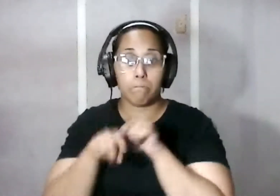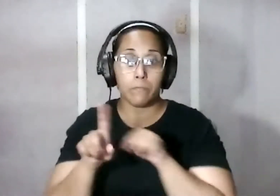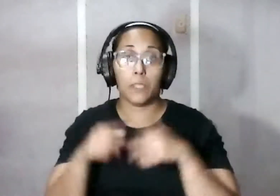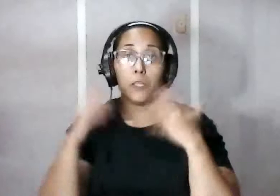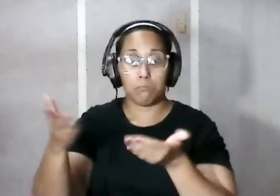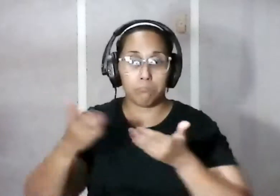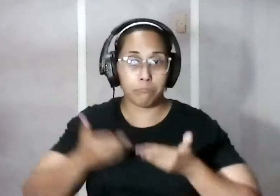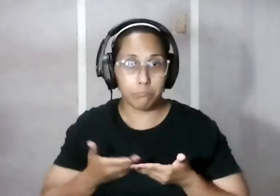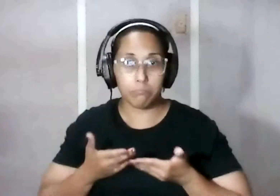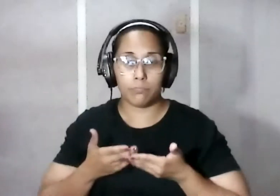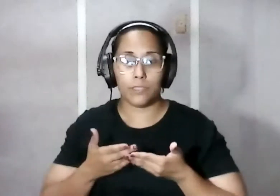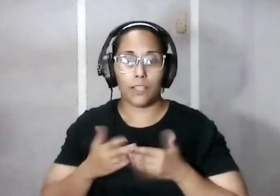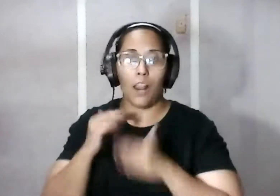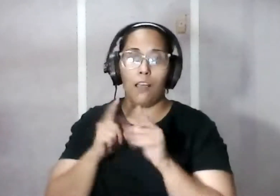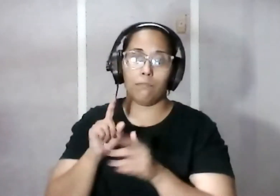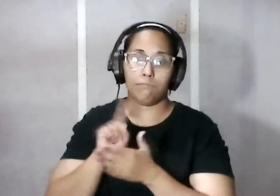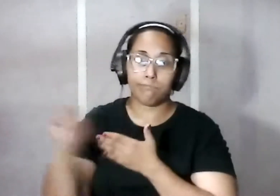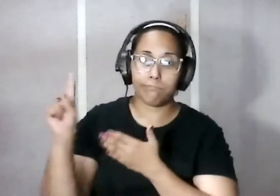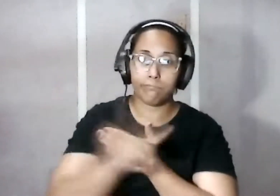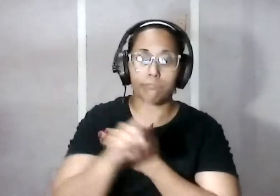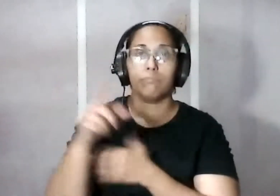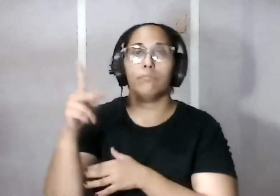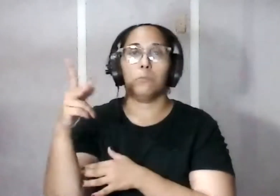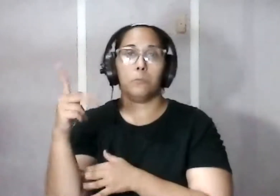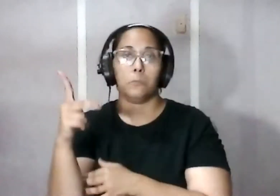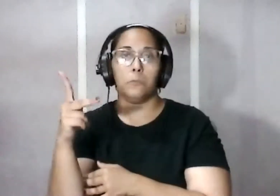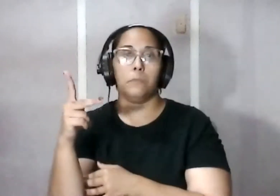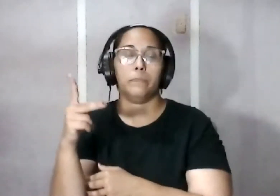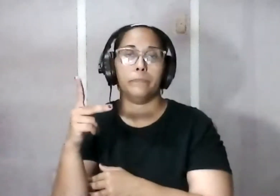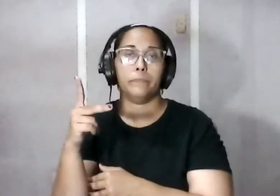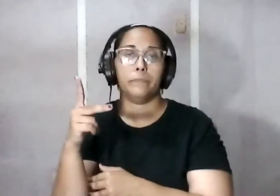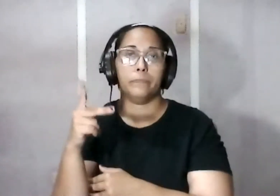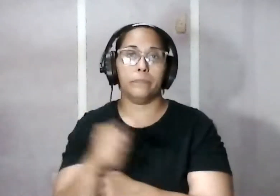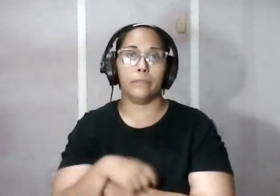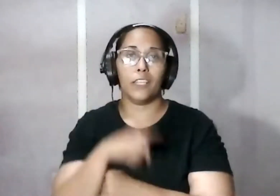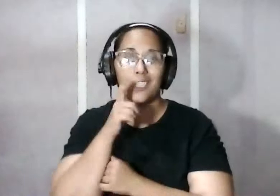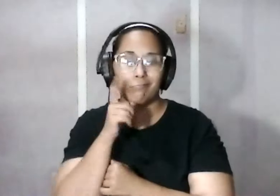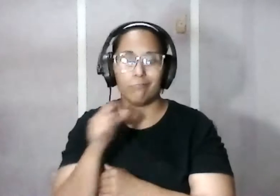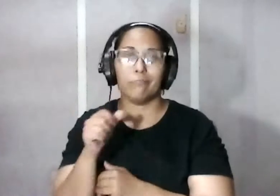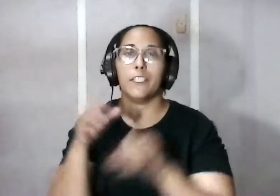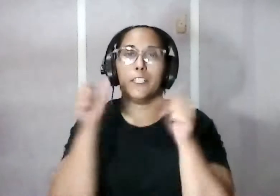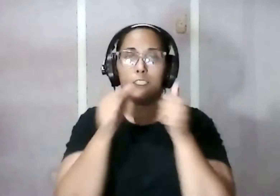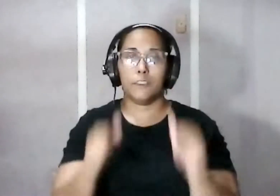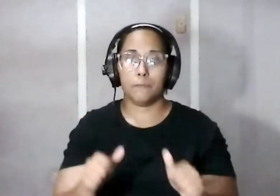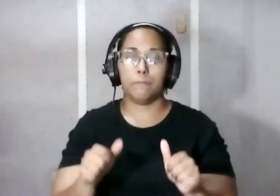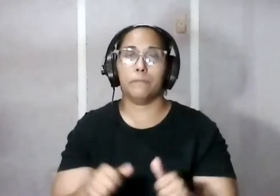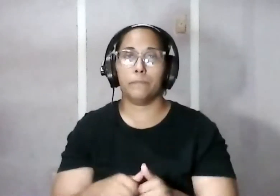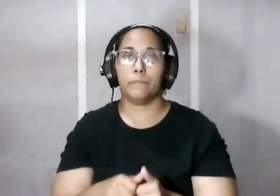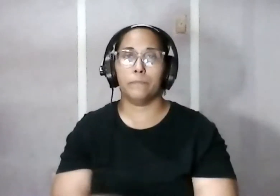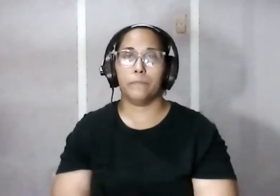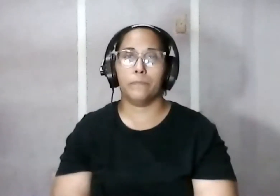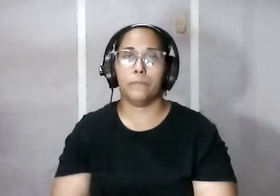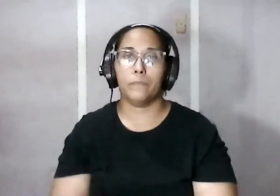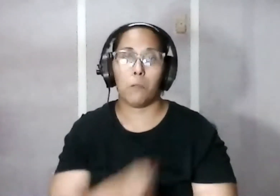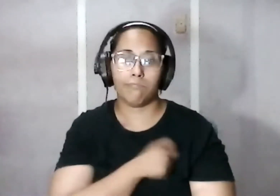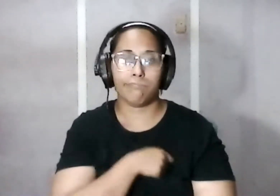invitamos a nuestra próxima charla el jueves que viene estará a cargo del arquitecto perdón